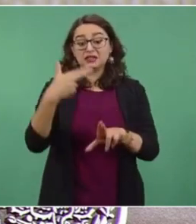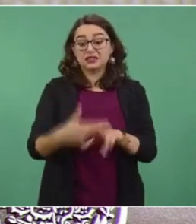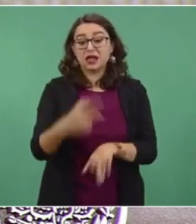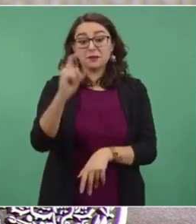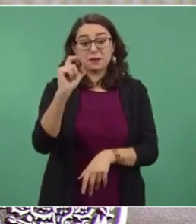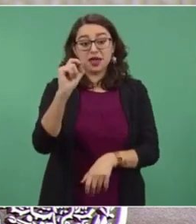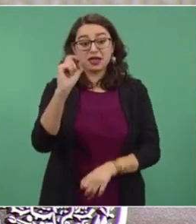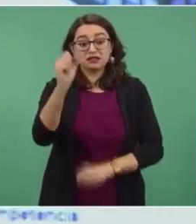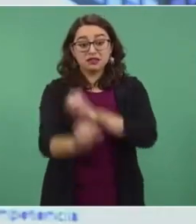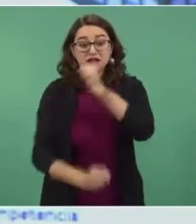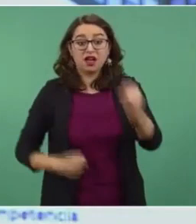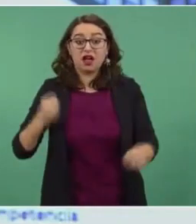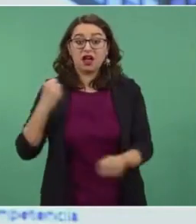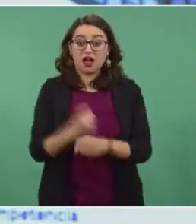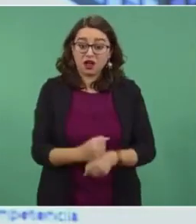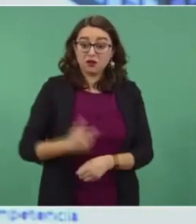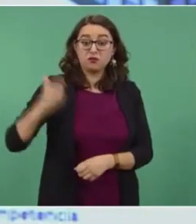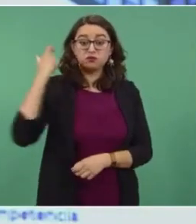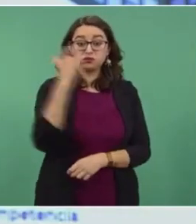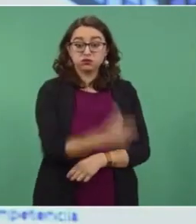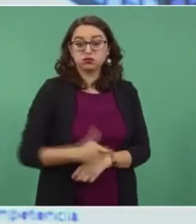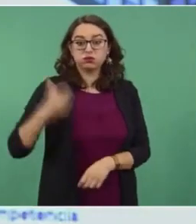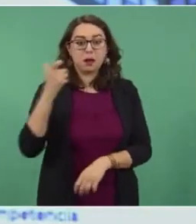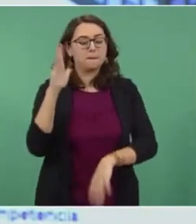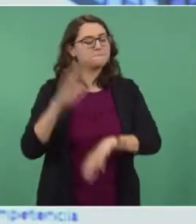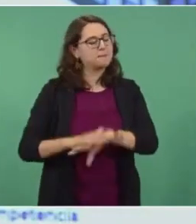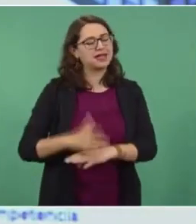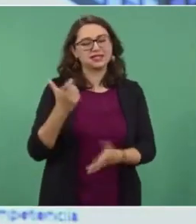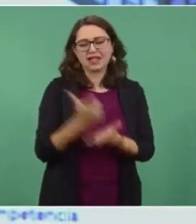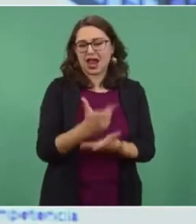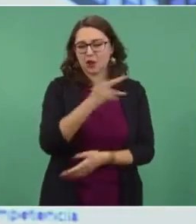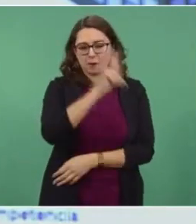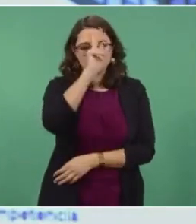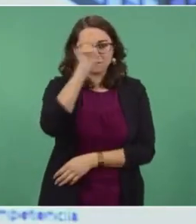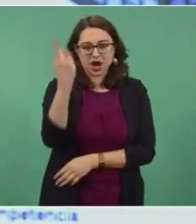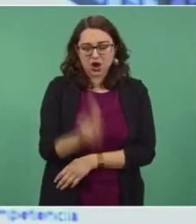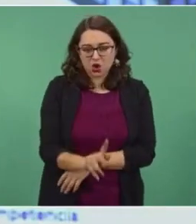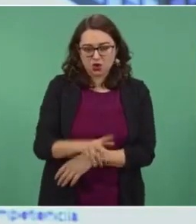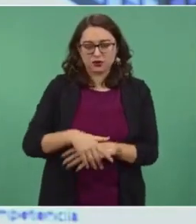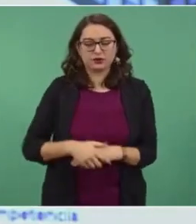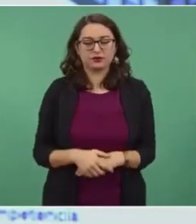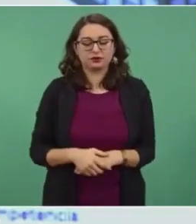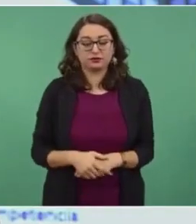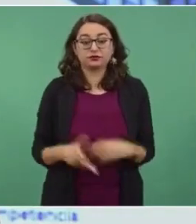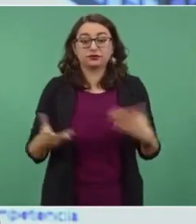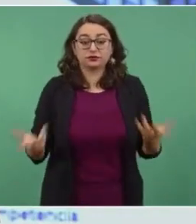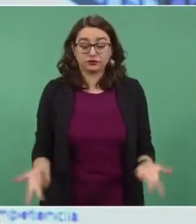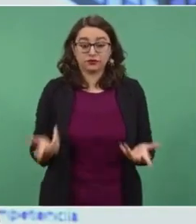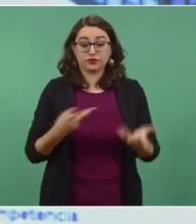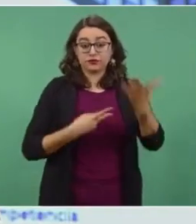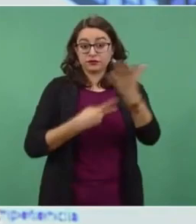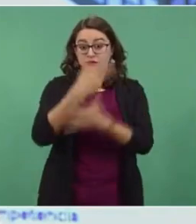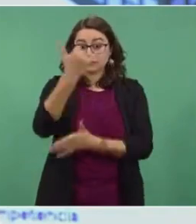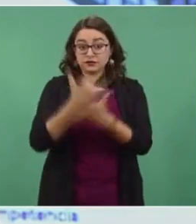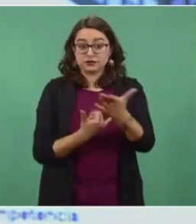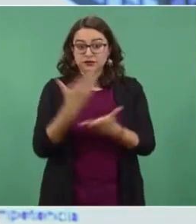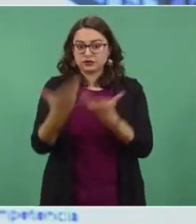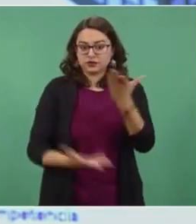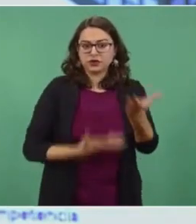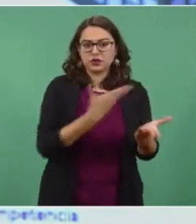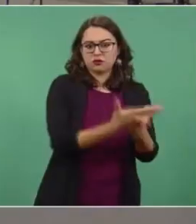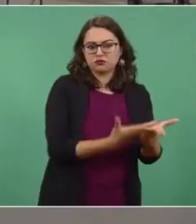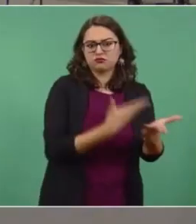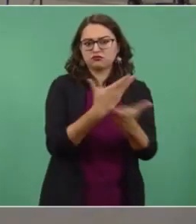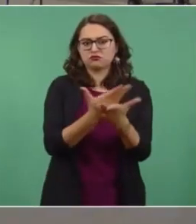la electricidad, que hoy es el más alto del mercado. Gran parte de estos proyectos fueron